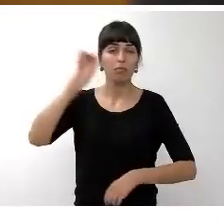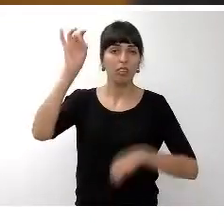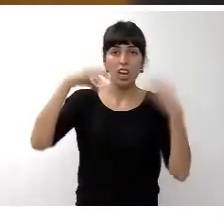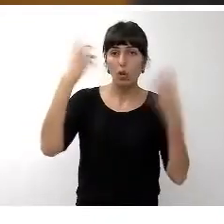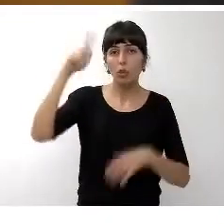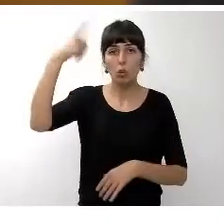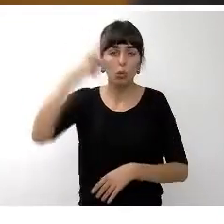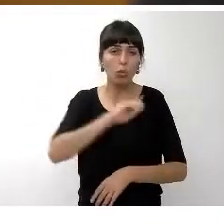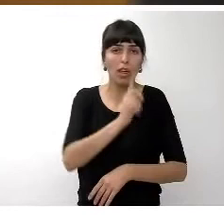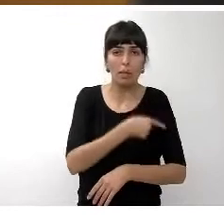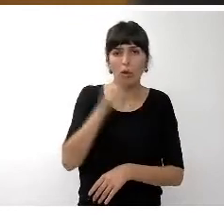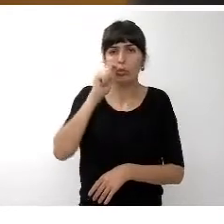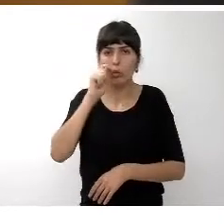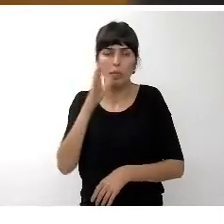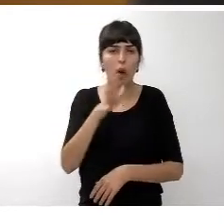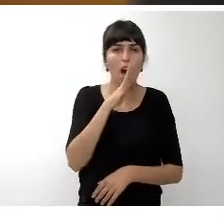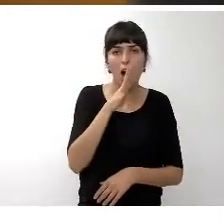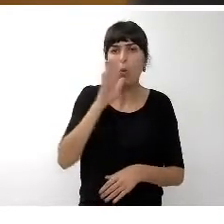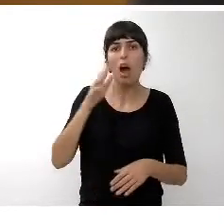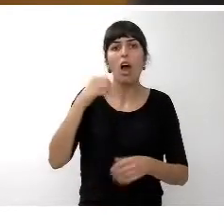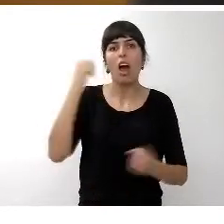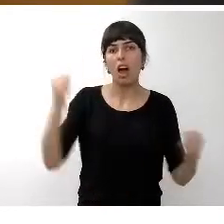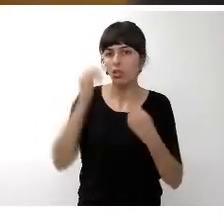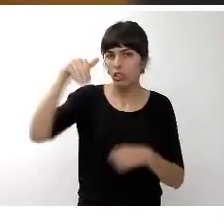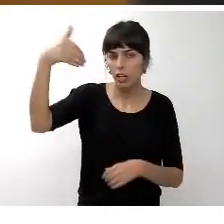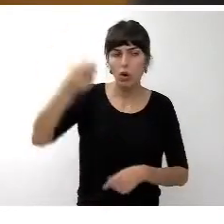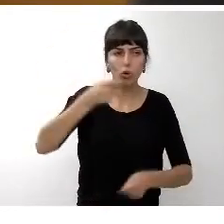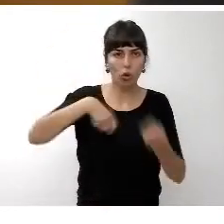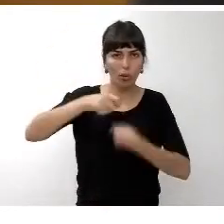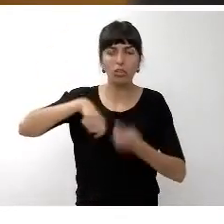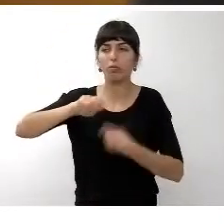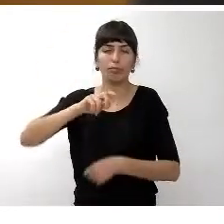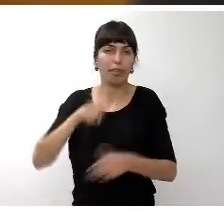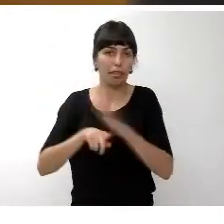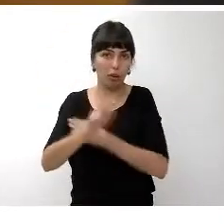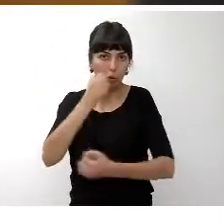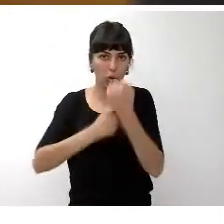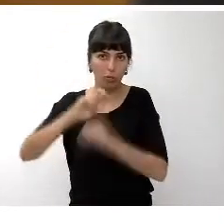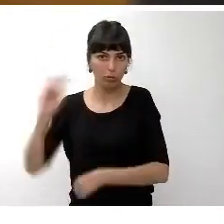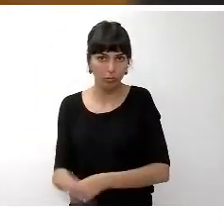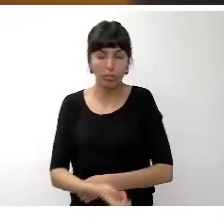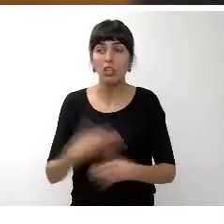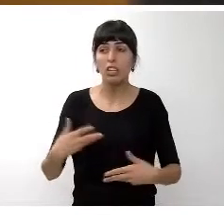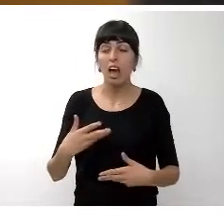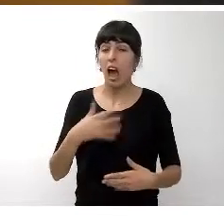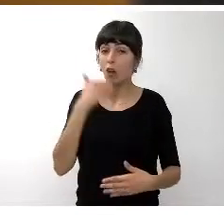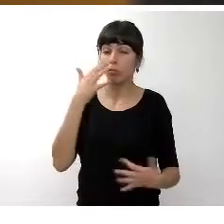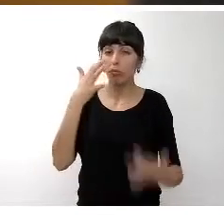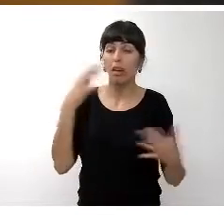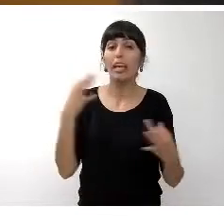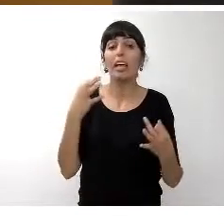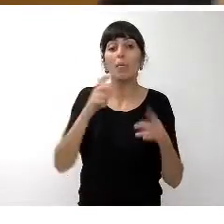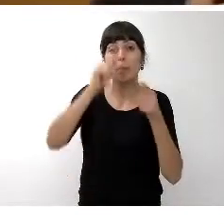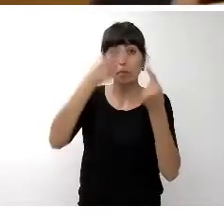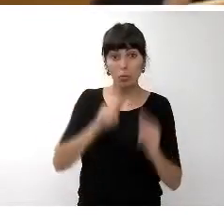museos turismo acción exterior aguas comercio desarrollo económico es importante resaltar que una de las características de este presupuesto